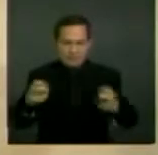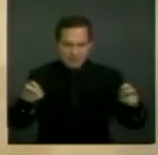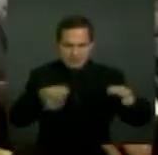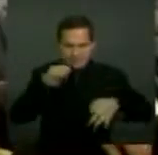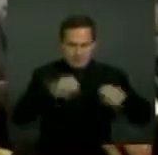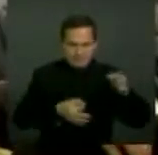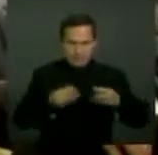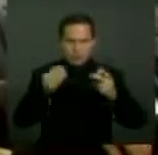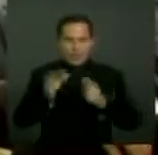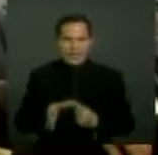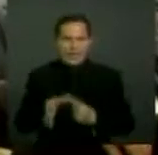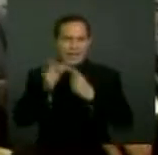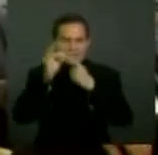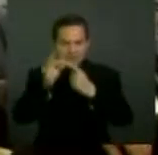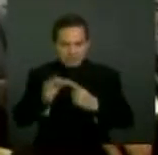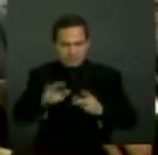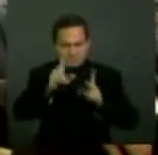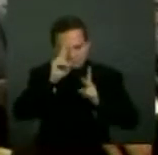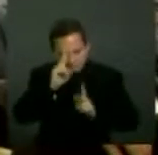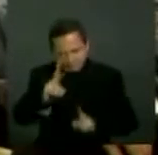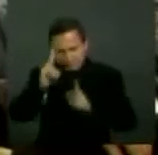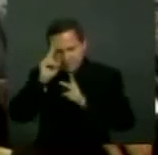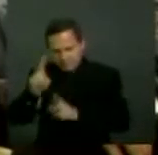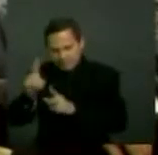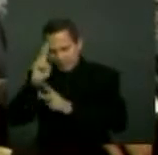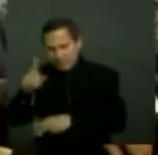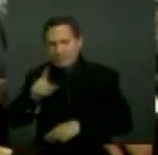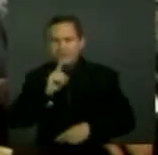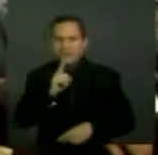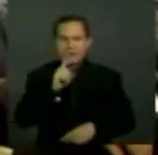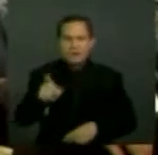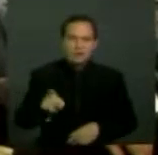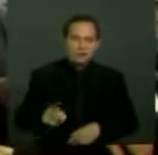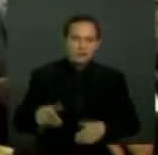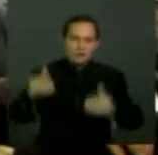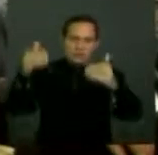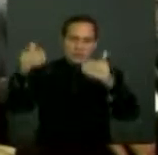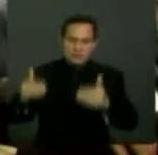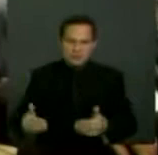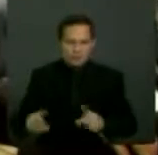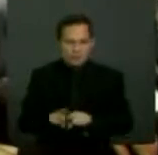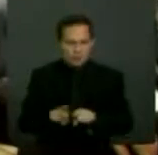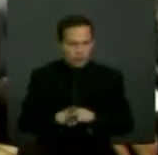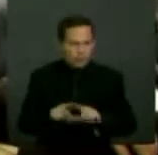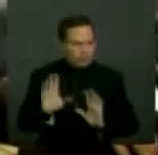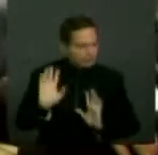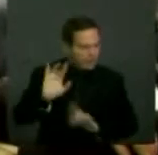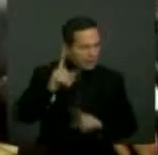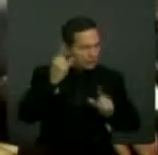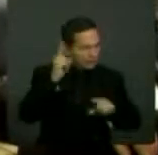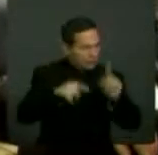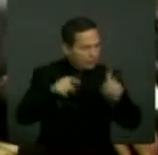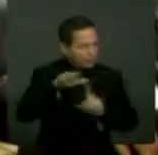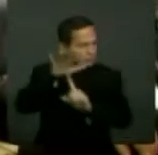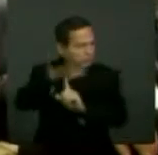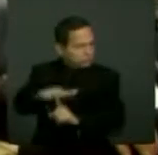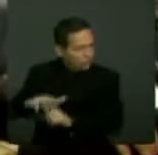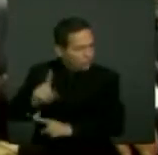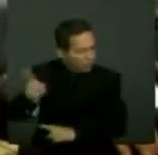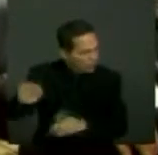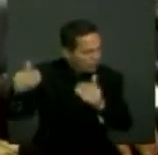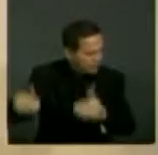constitucional y ha identificado la discapacidad como un criterio sospechoso de discriminación. Entonces, esto nos lleva a la pregunta